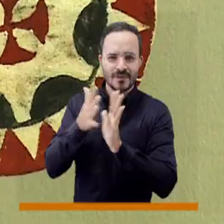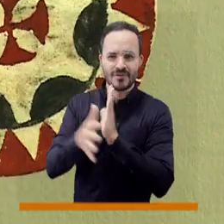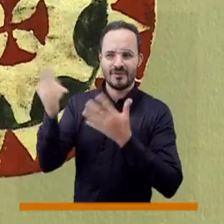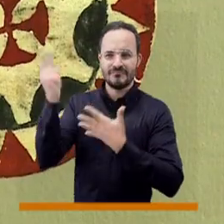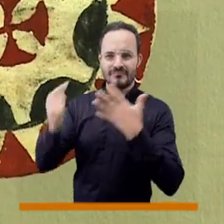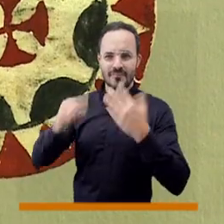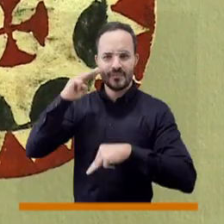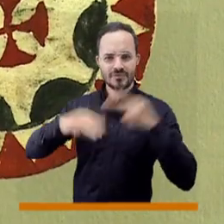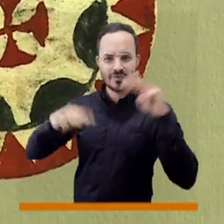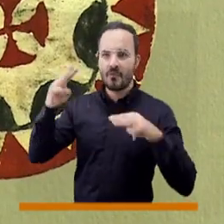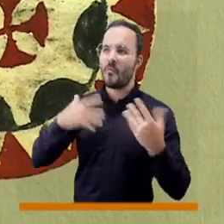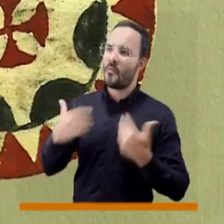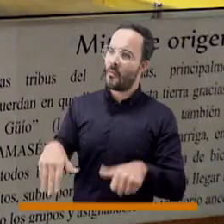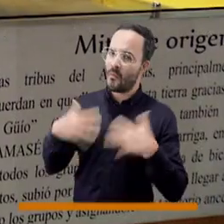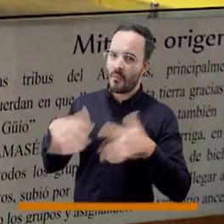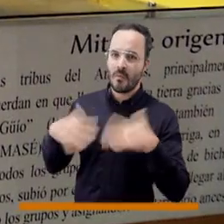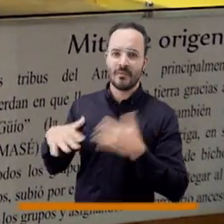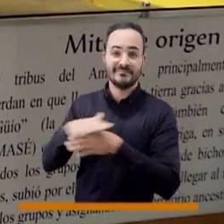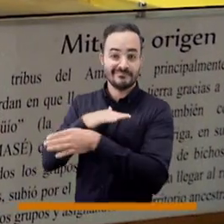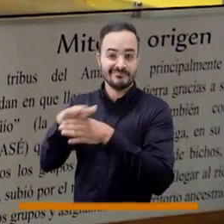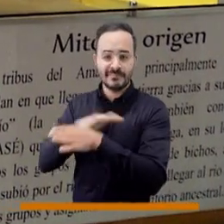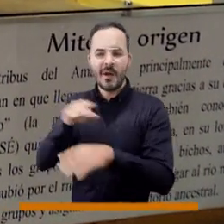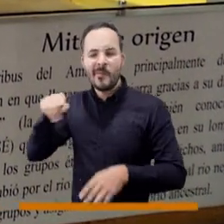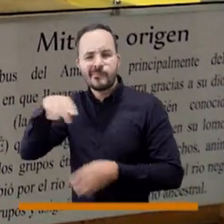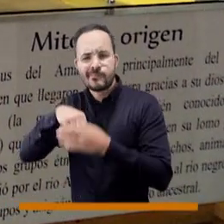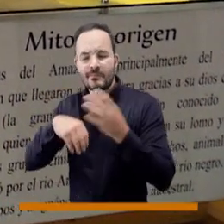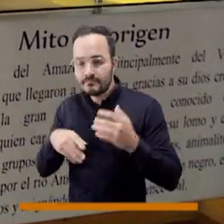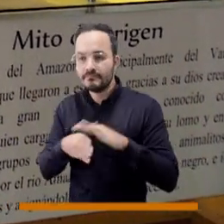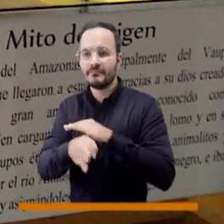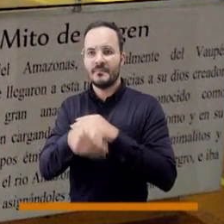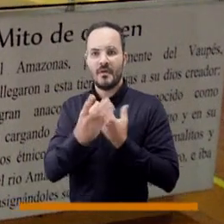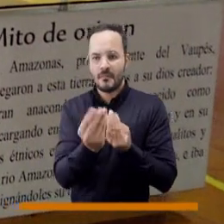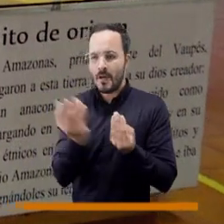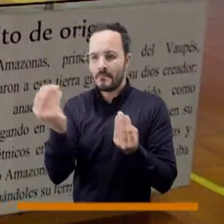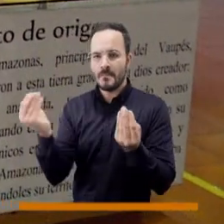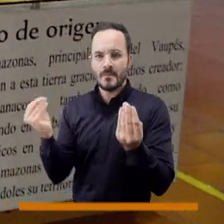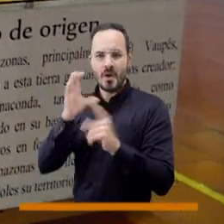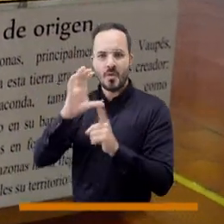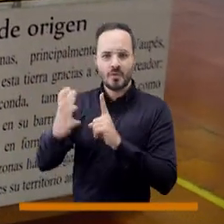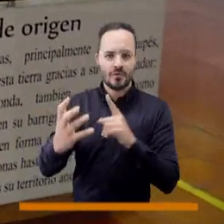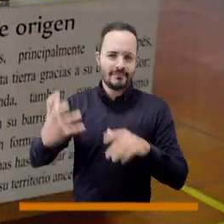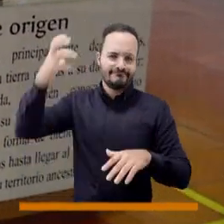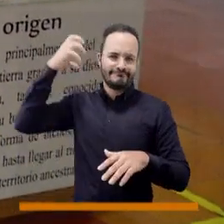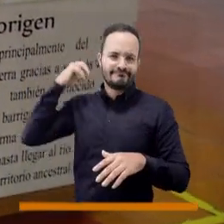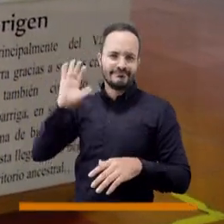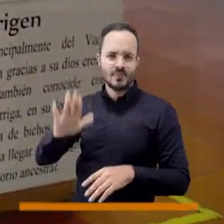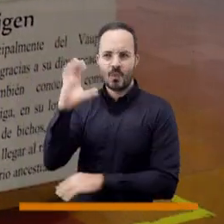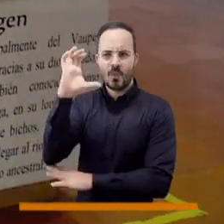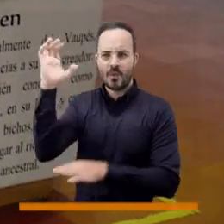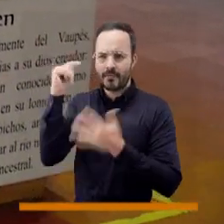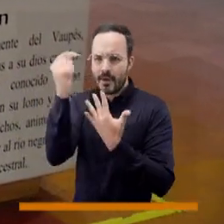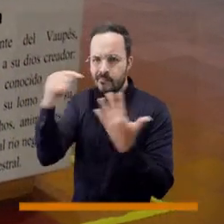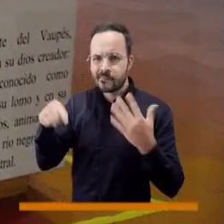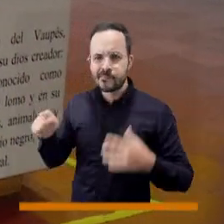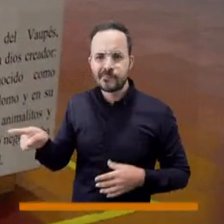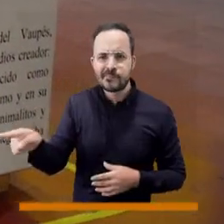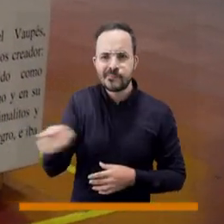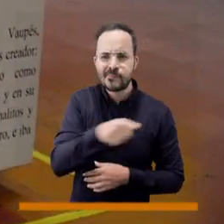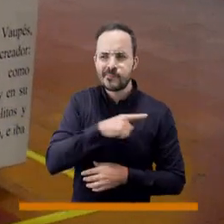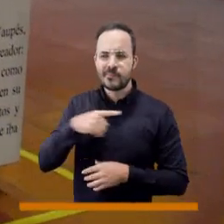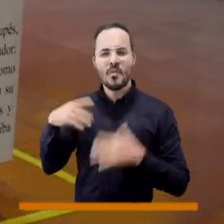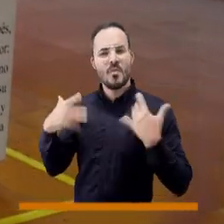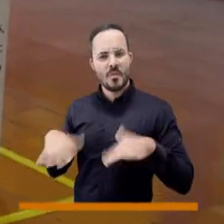que tiene el museo que son de las culturas más tradicionales que tiene el país porque